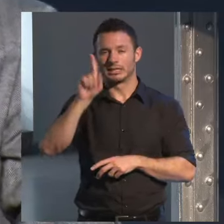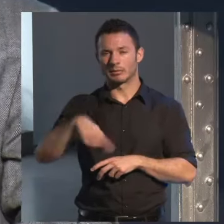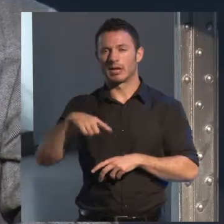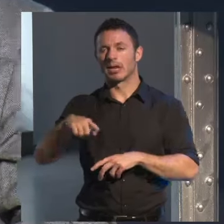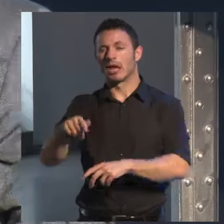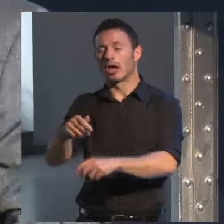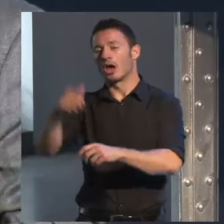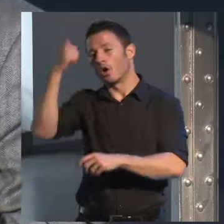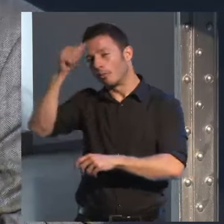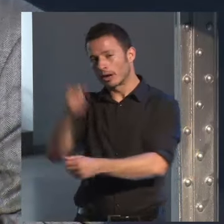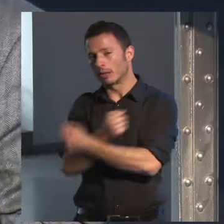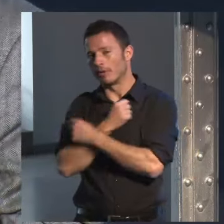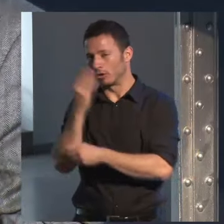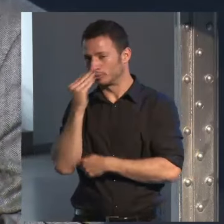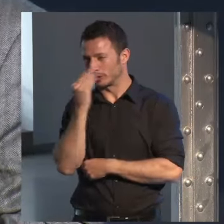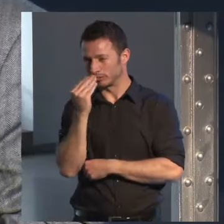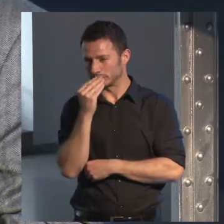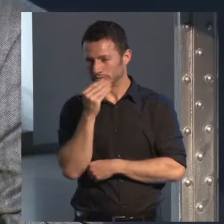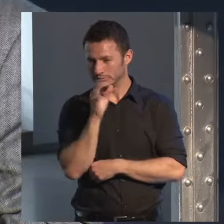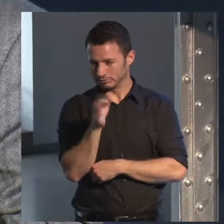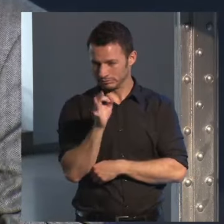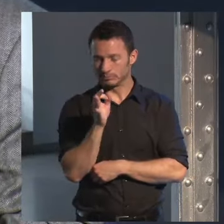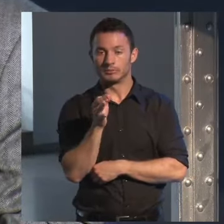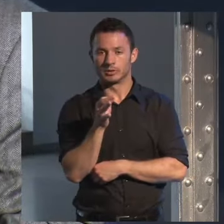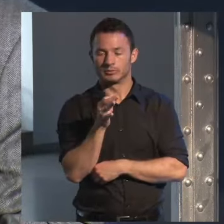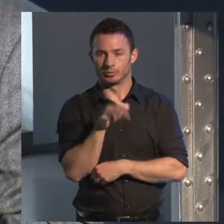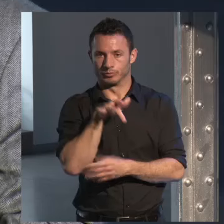era en el momento que había salido herejes y